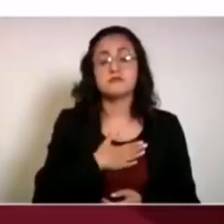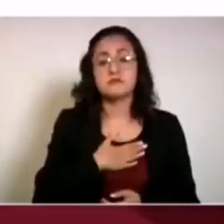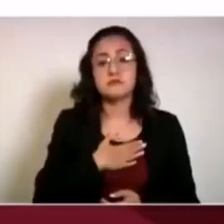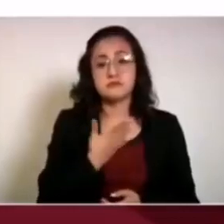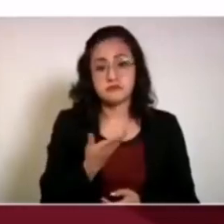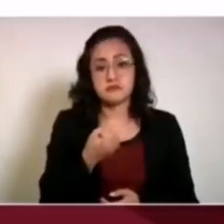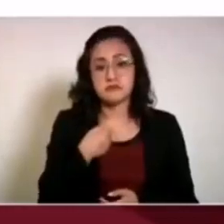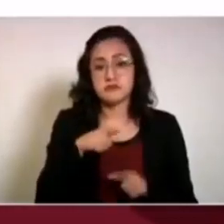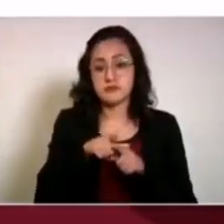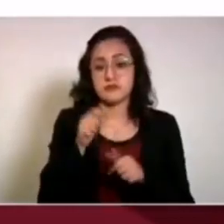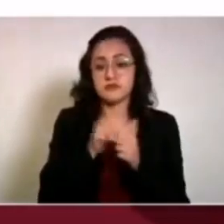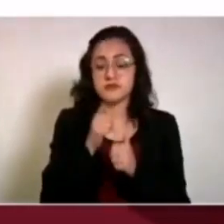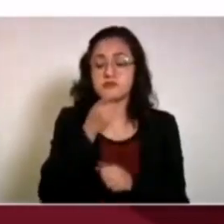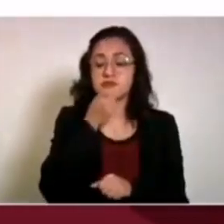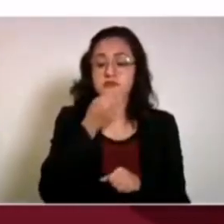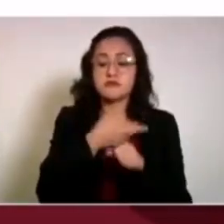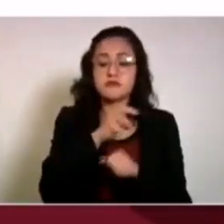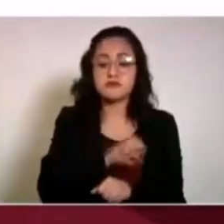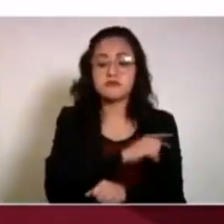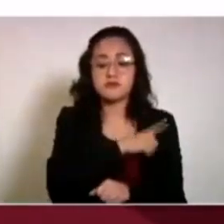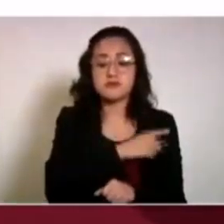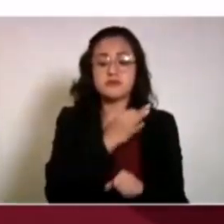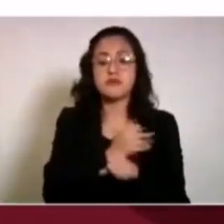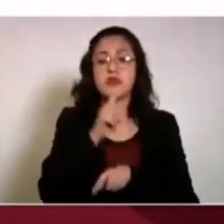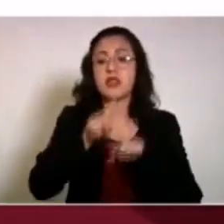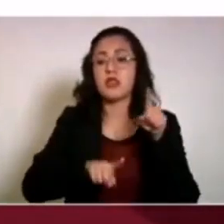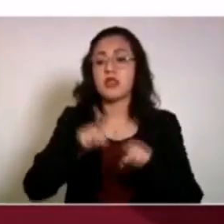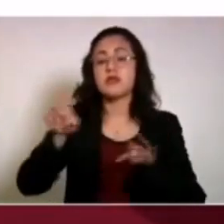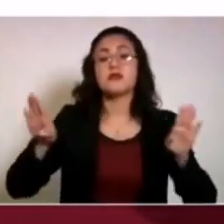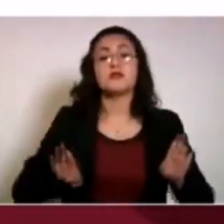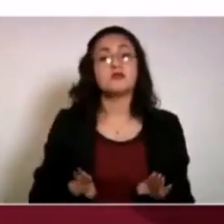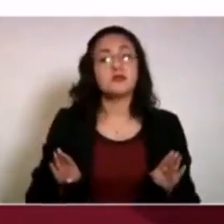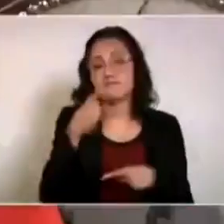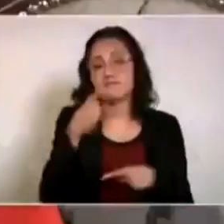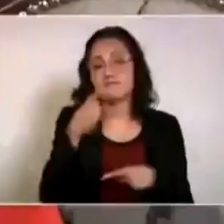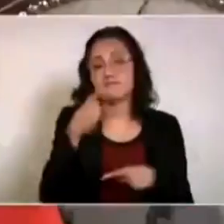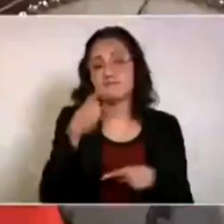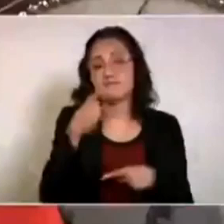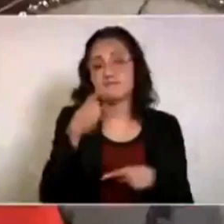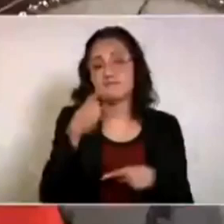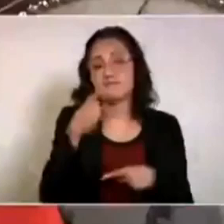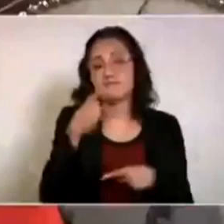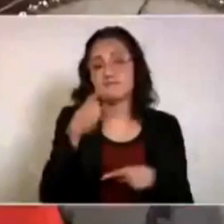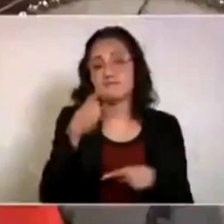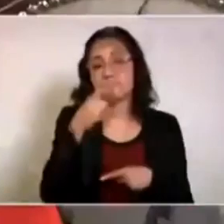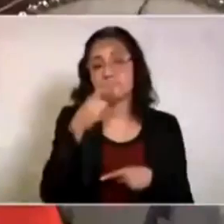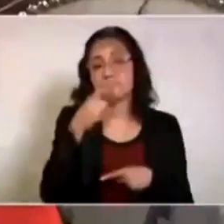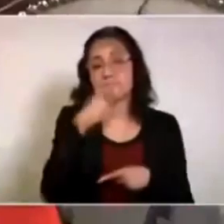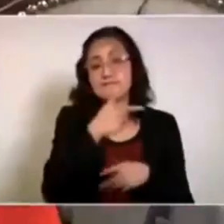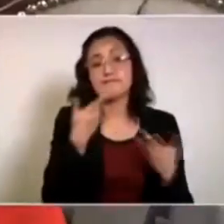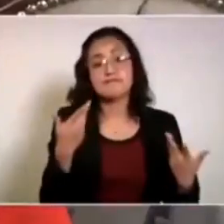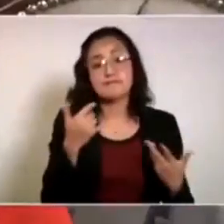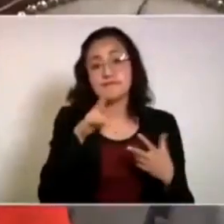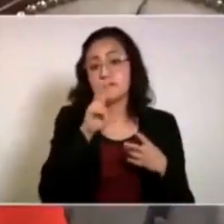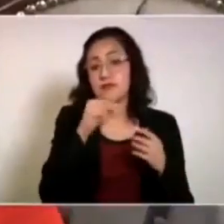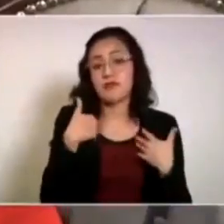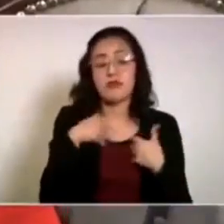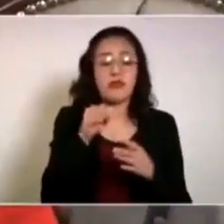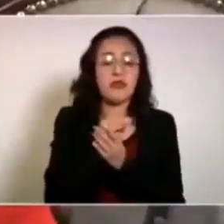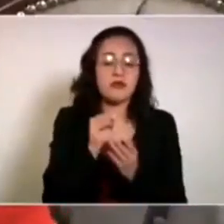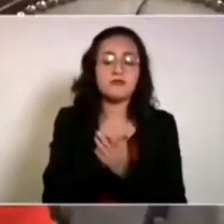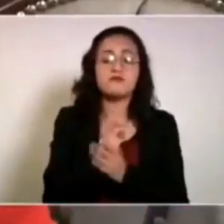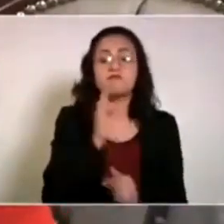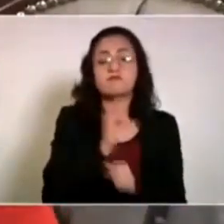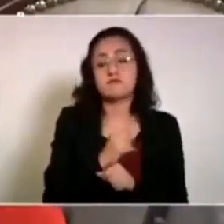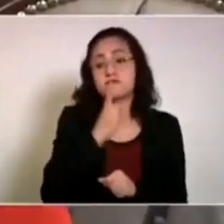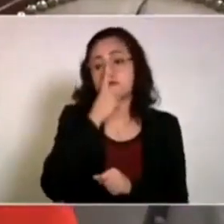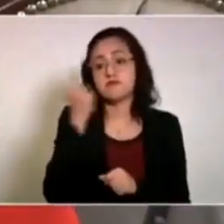Y siguiendo con lo que dice el Secretario de Salud, depende mucho del comportamiento social de la gente y de lo que nos hablen los números. Desde este momento te